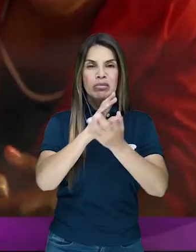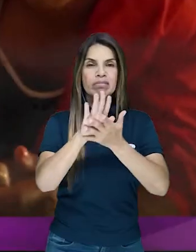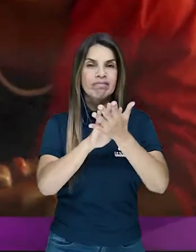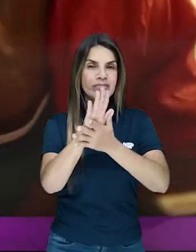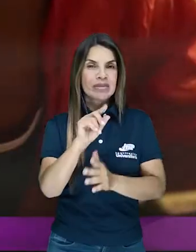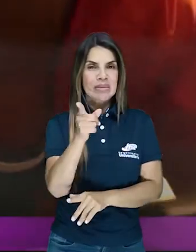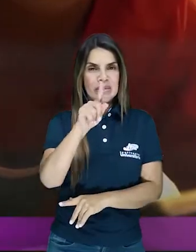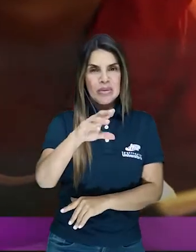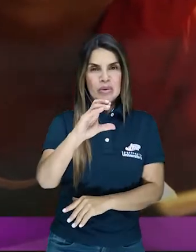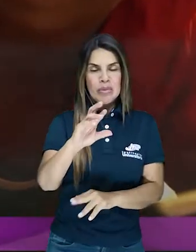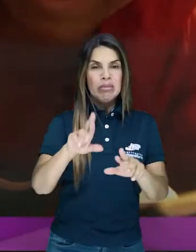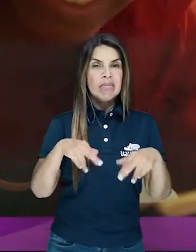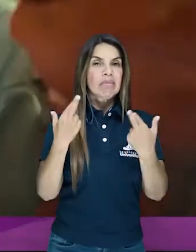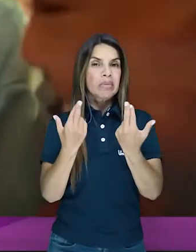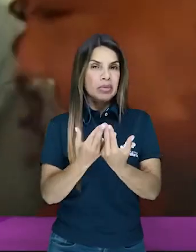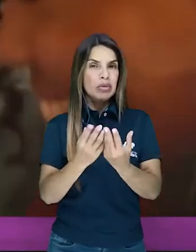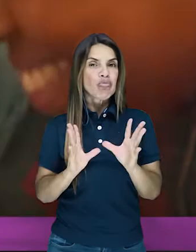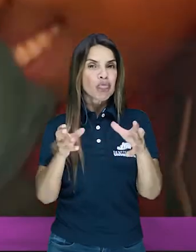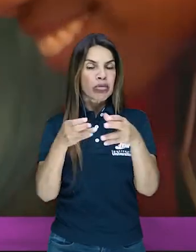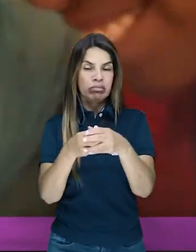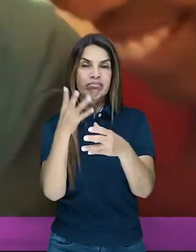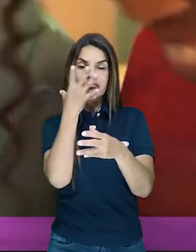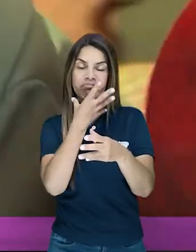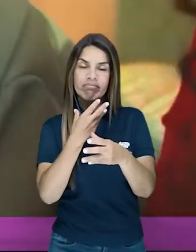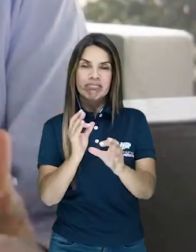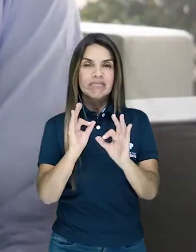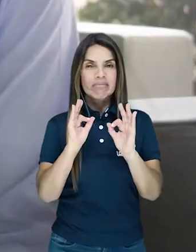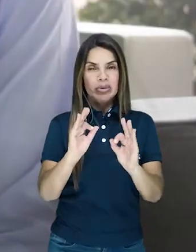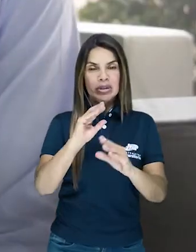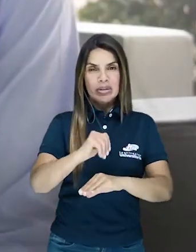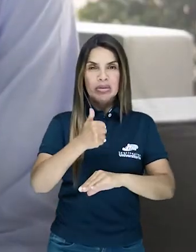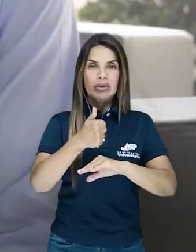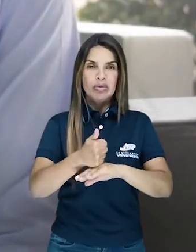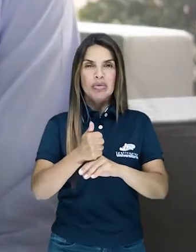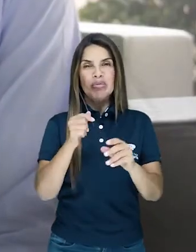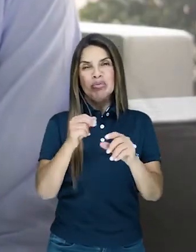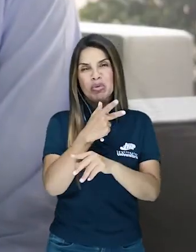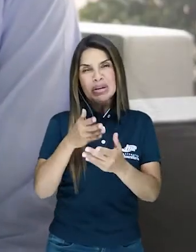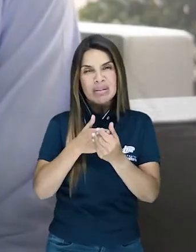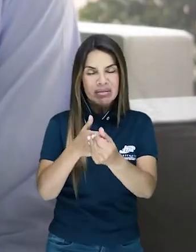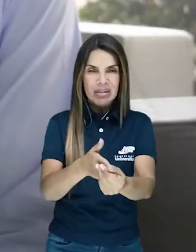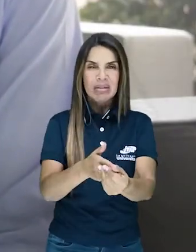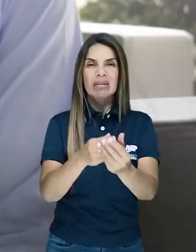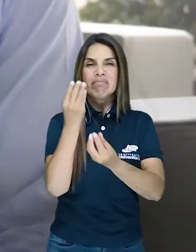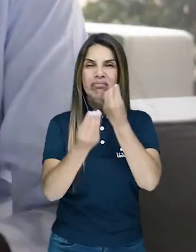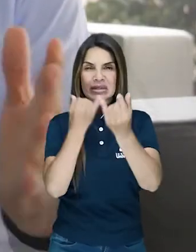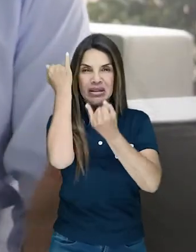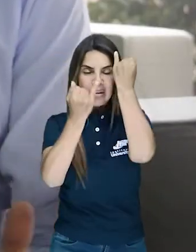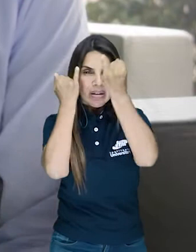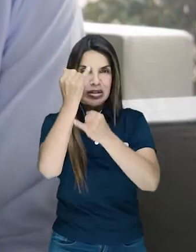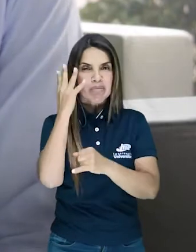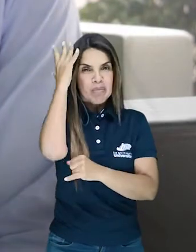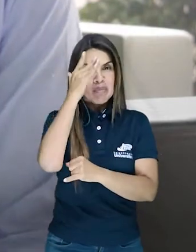en lengua de señas colombiana. Reunimos un equipo muy bonito, un equipo de dirección, un equipo de producción, un